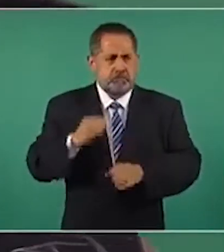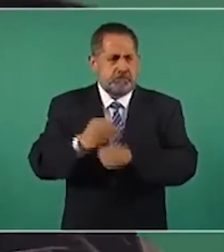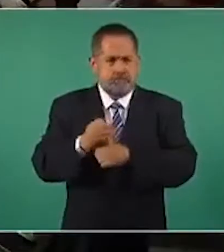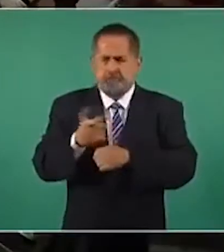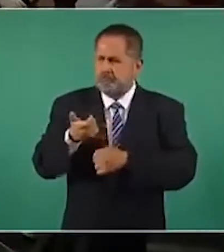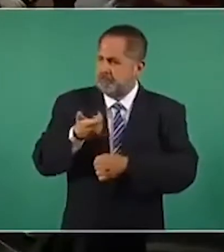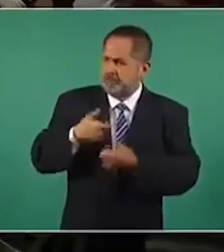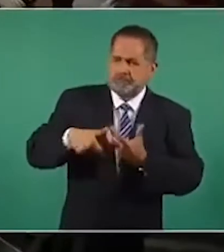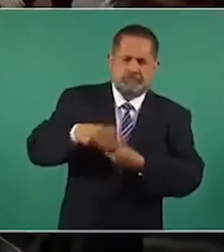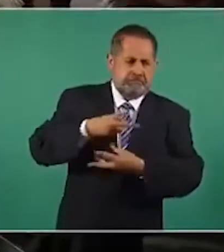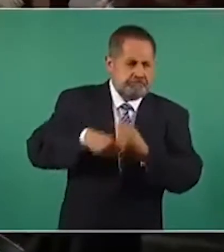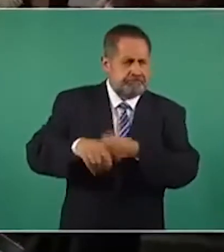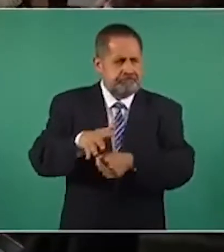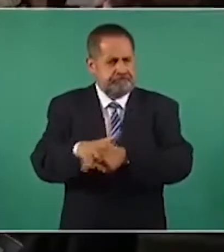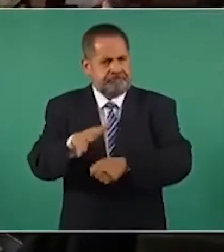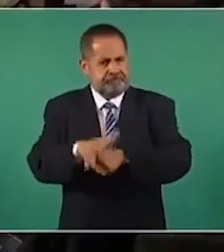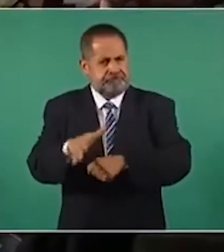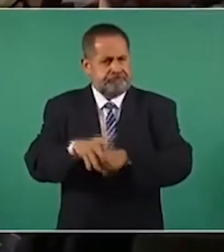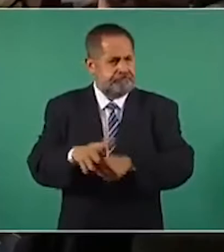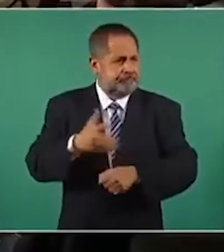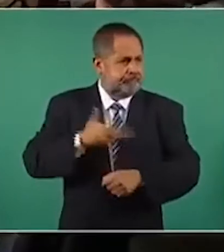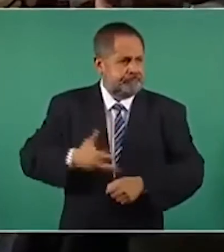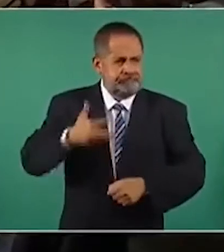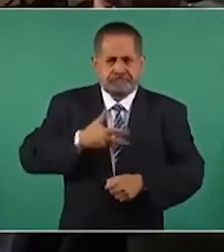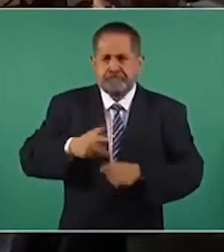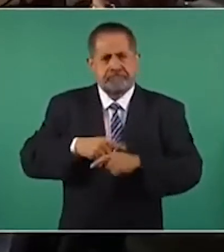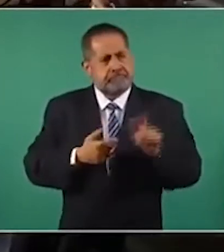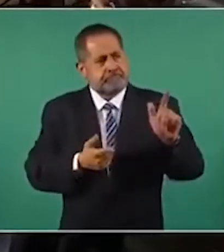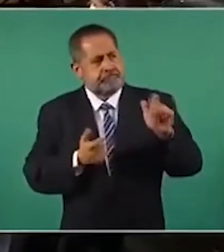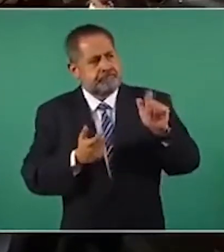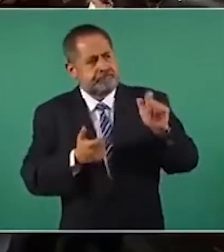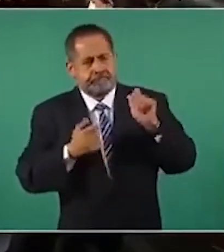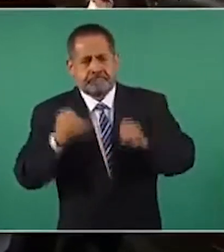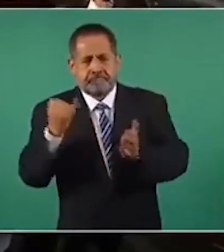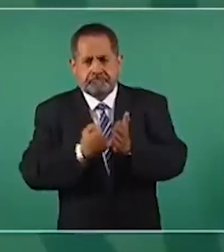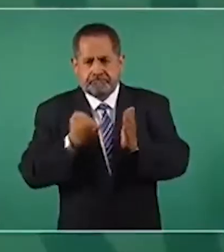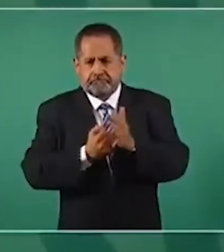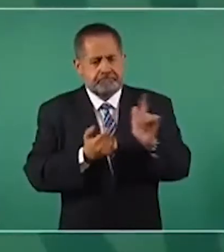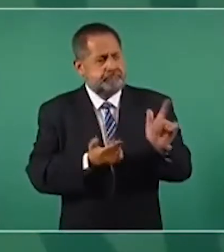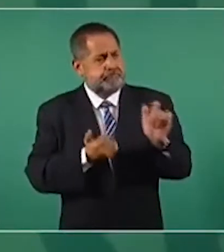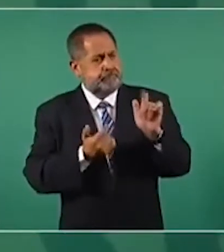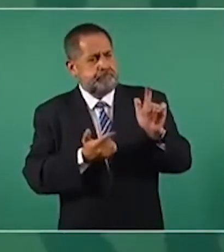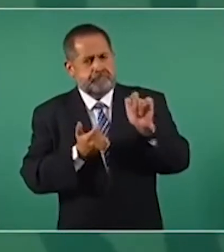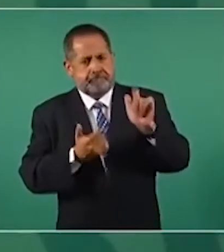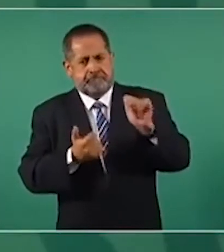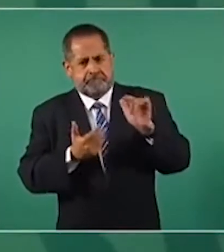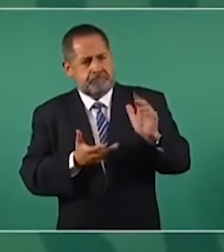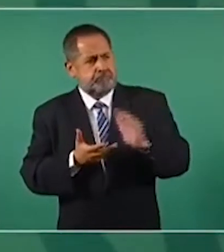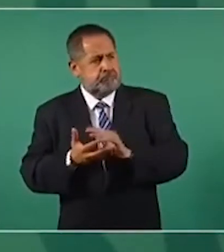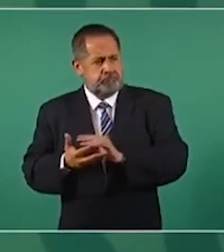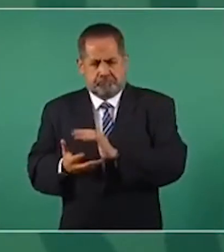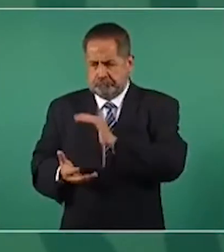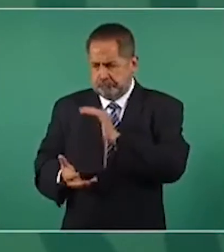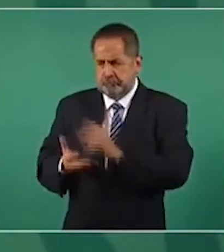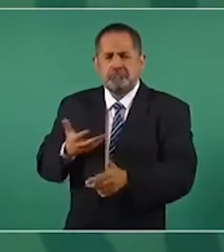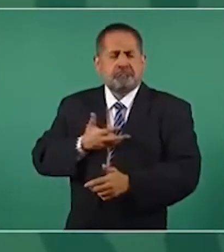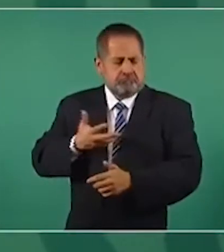suficientes de recaudación por el pago de contribuciones,